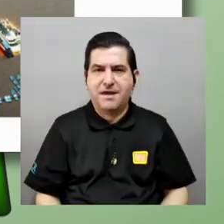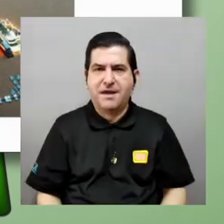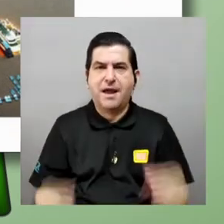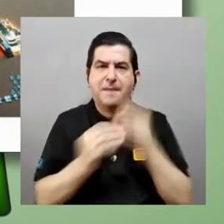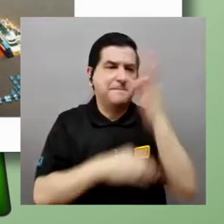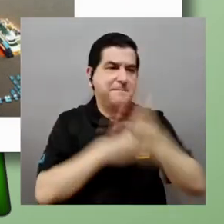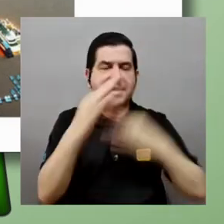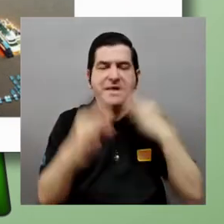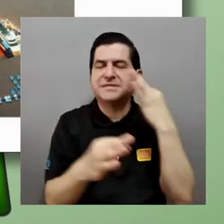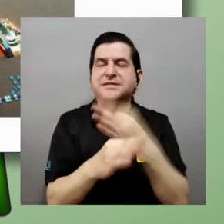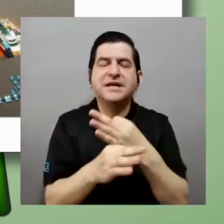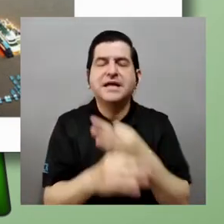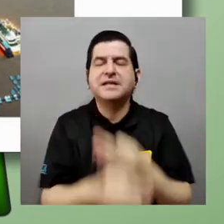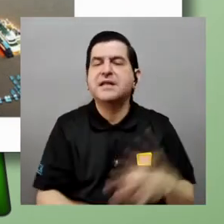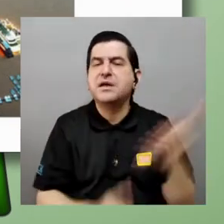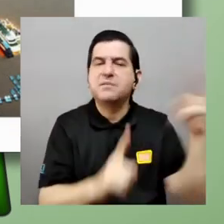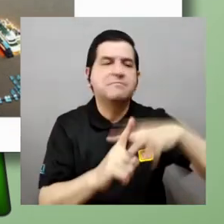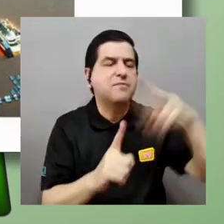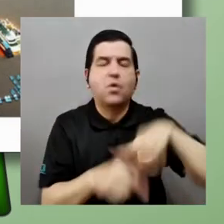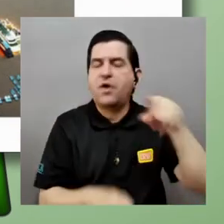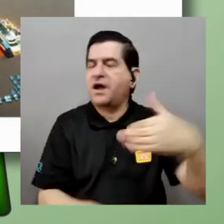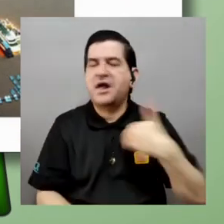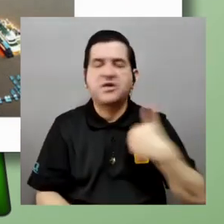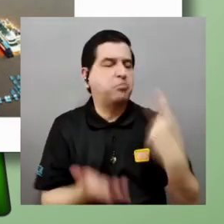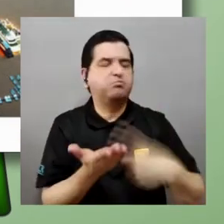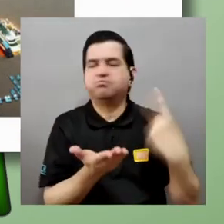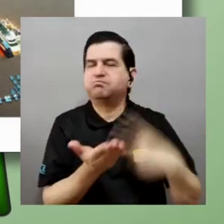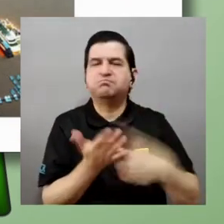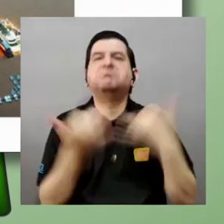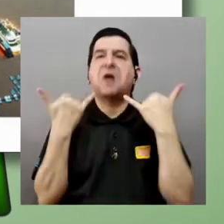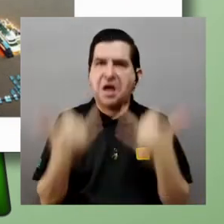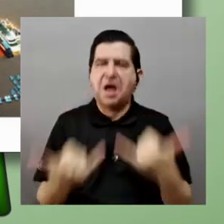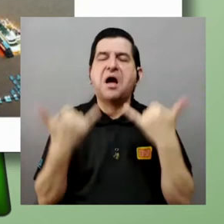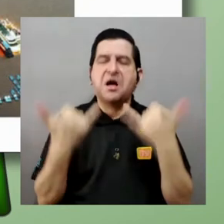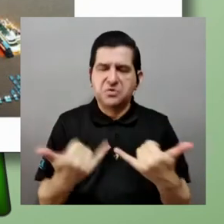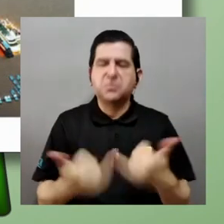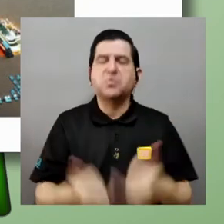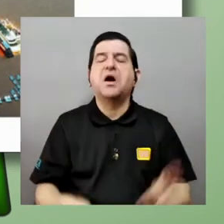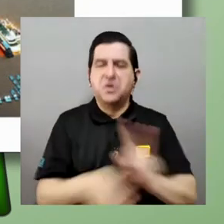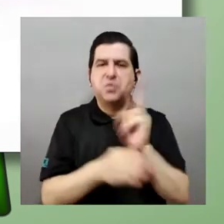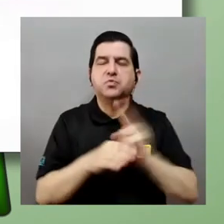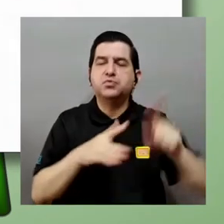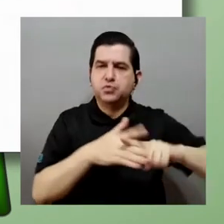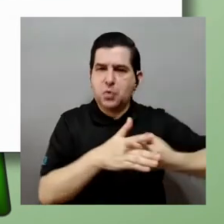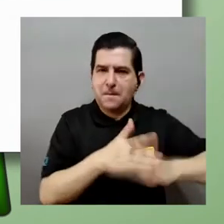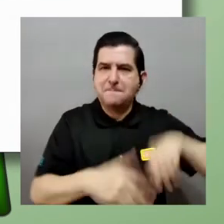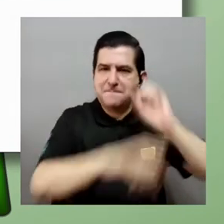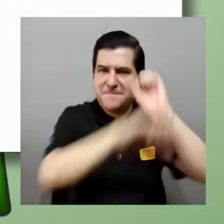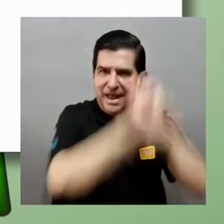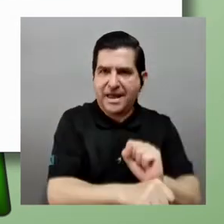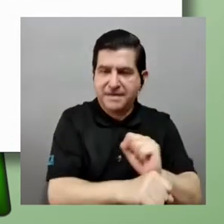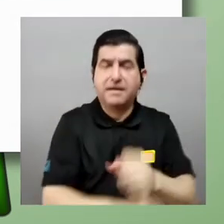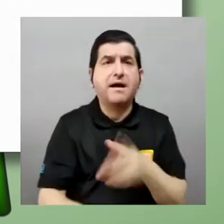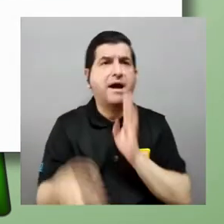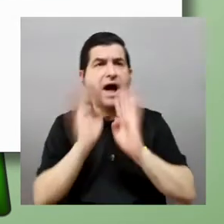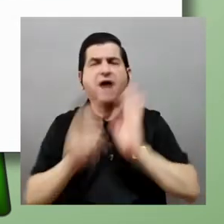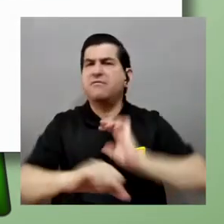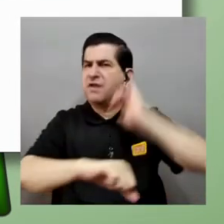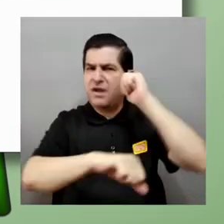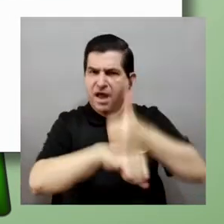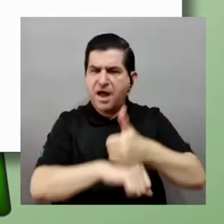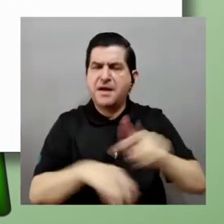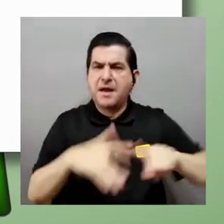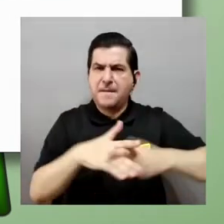más que este tipo de aplicaciones ¿Verdad? que en esas no tenemos discusión que es actual la mecánica clásica podemos hablar